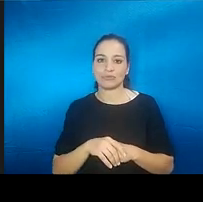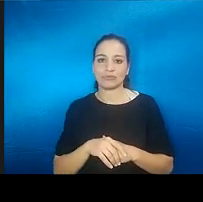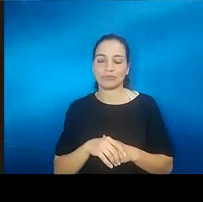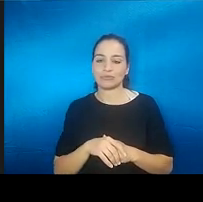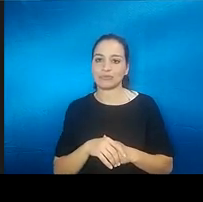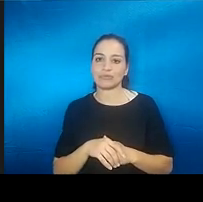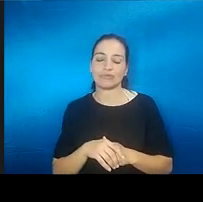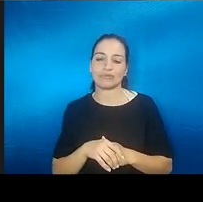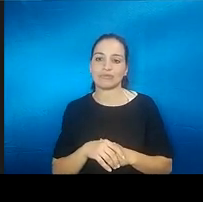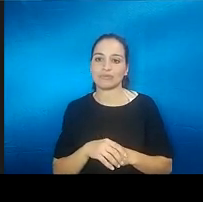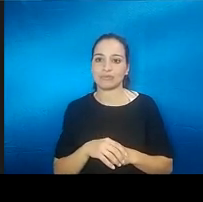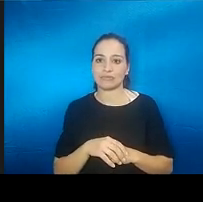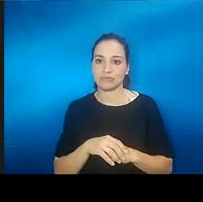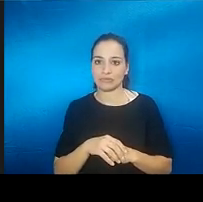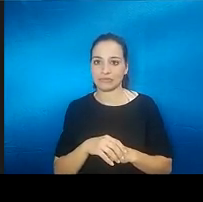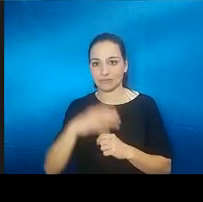pero algo pasa